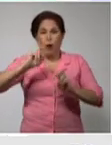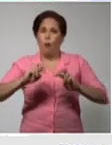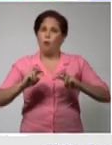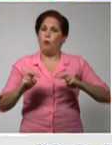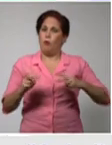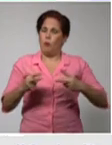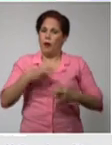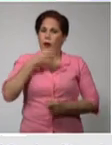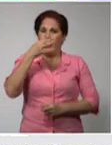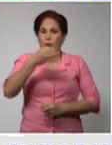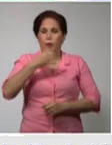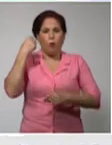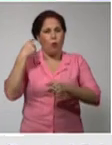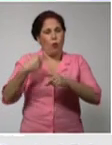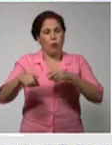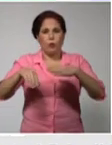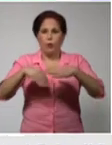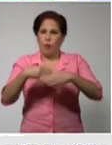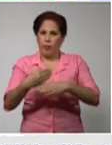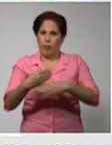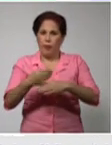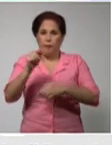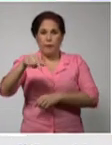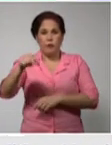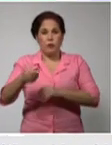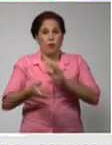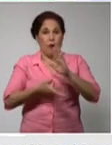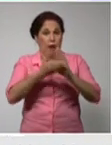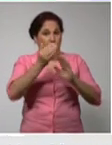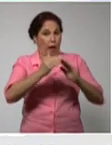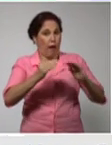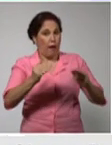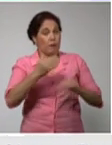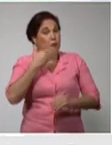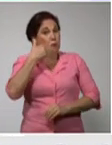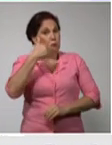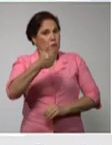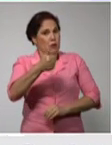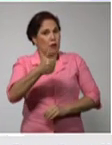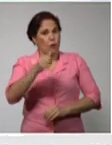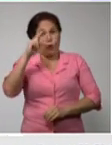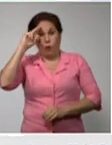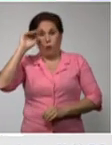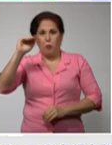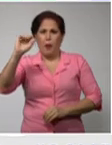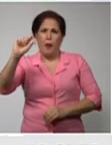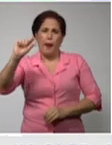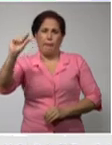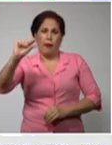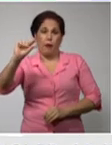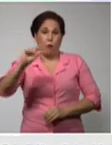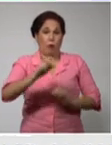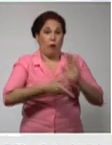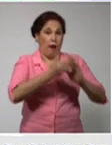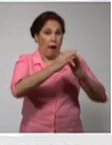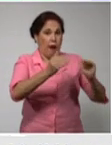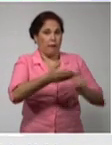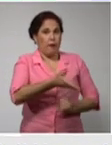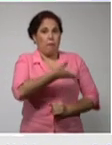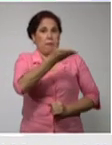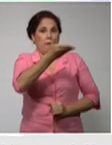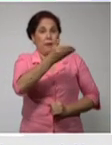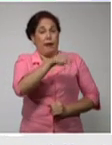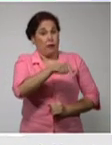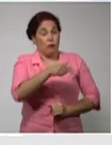otra jornada más con un número de alta superior al número de casos confirmados. Y es lo que nos